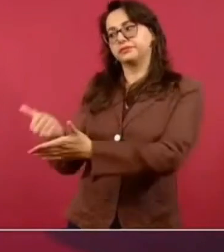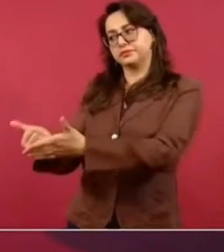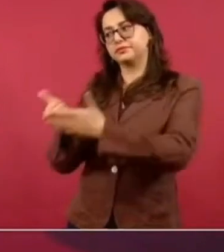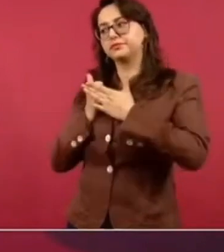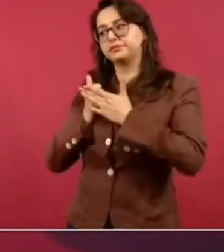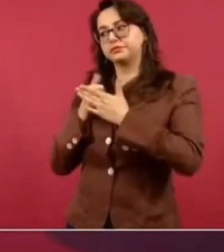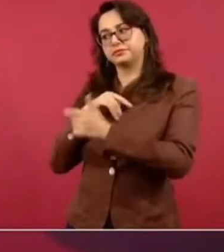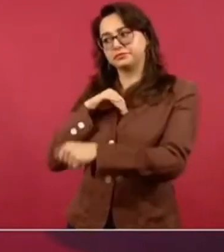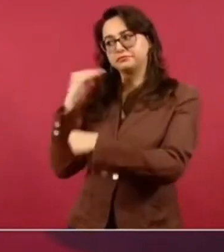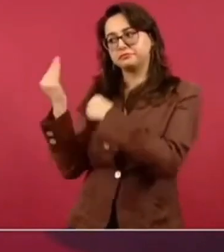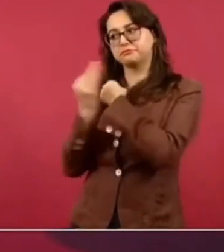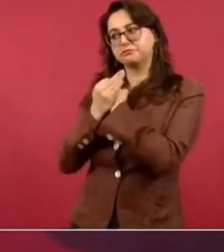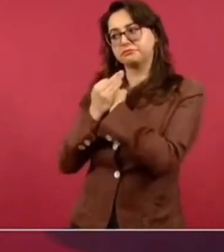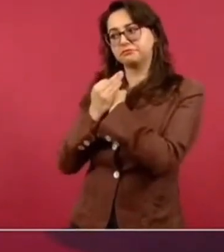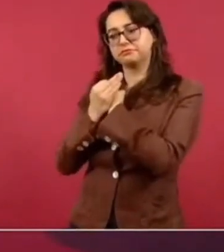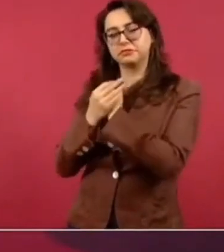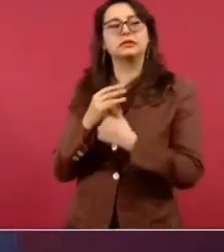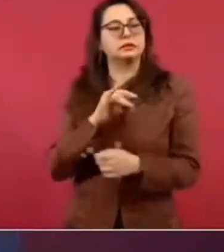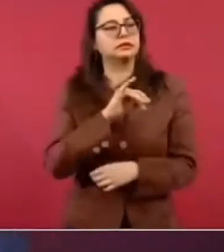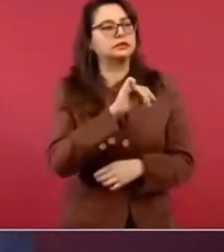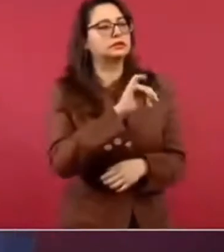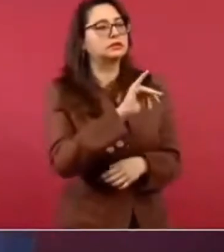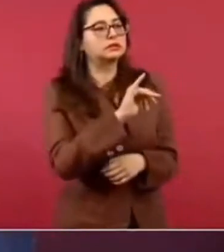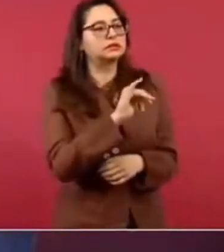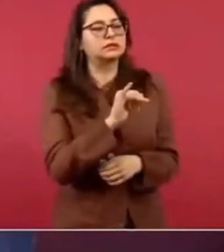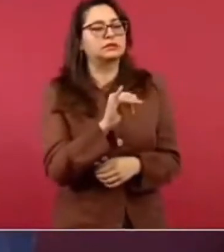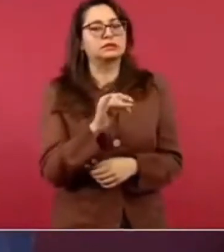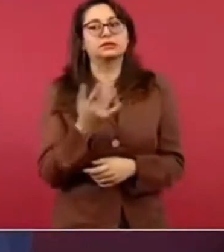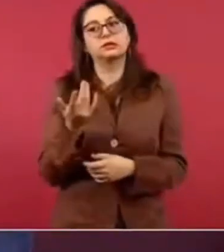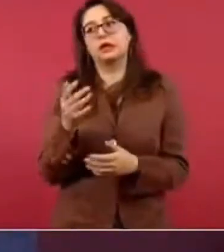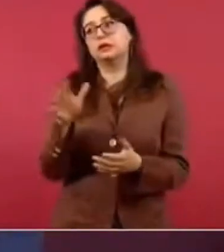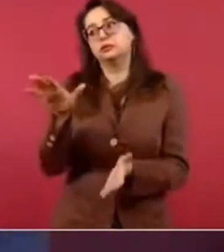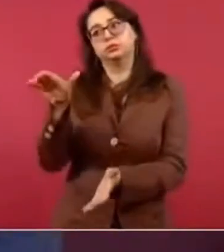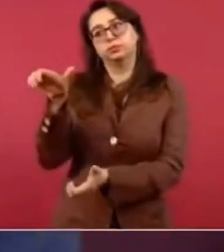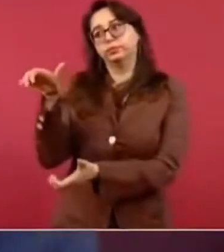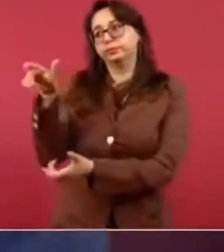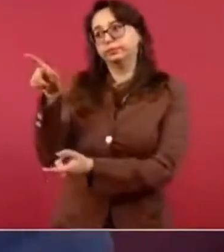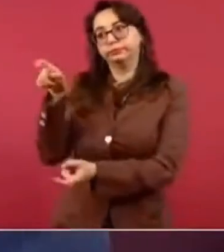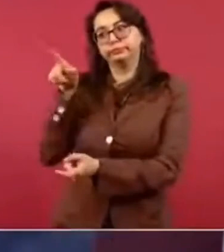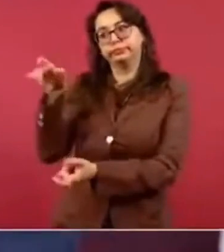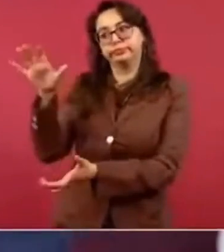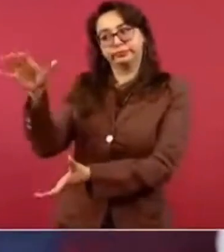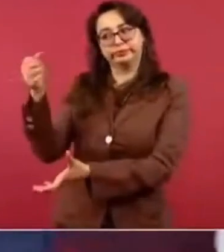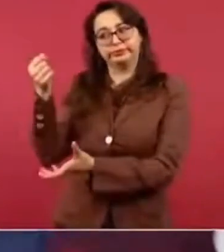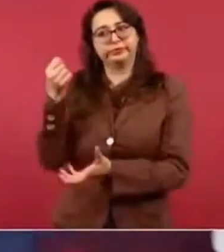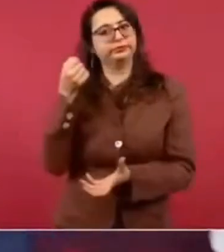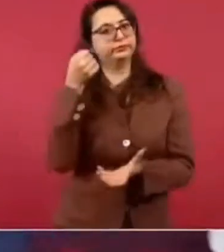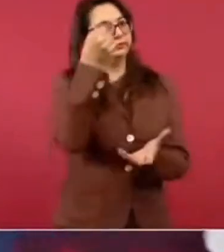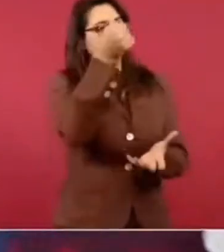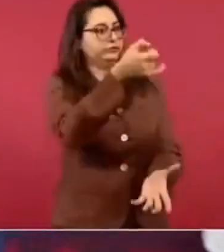cuando el FOPROA para convertir las deudas